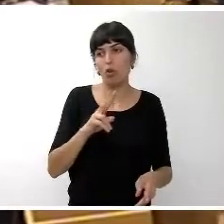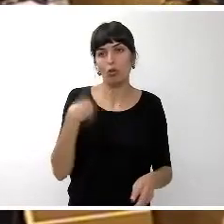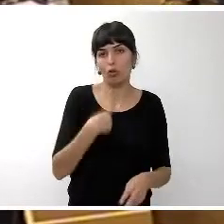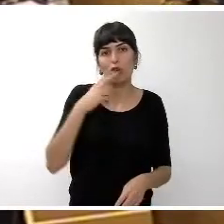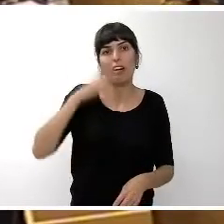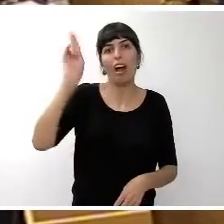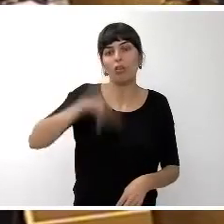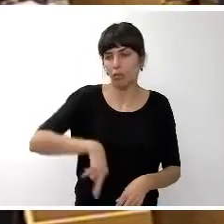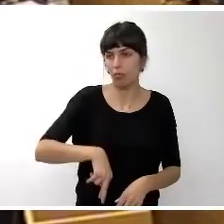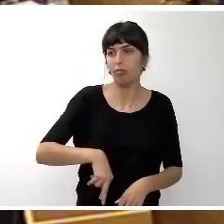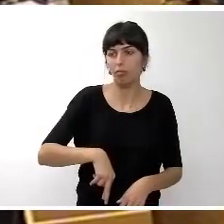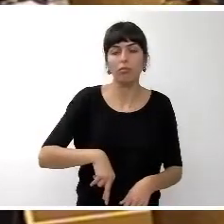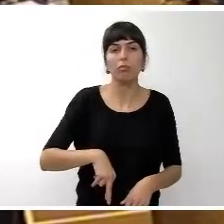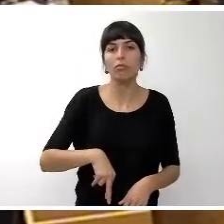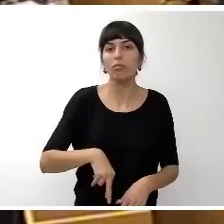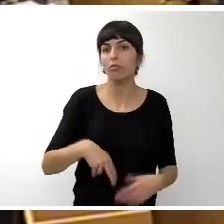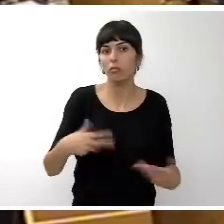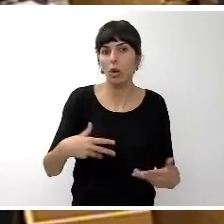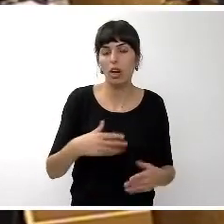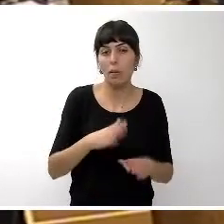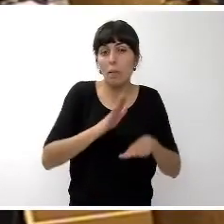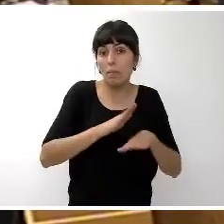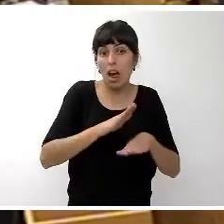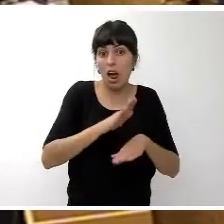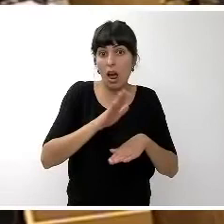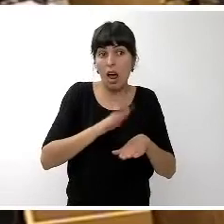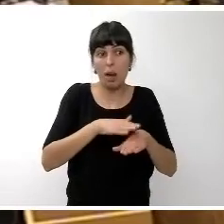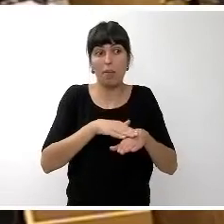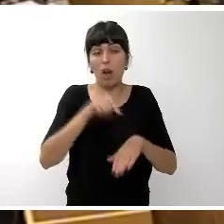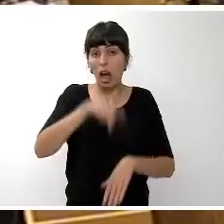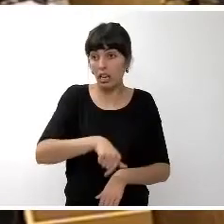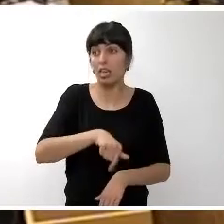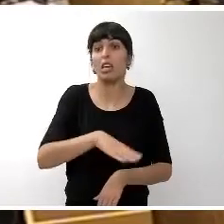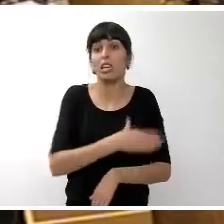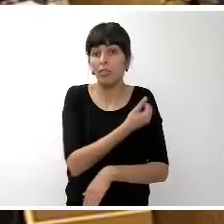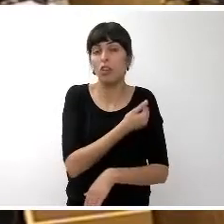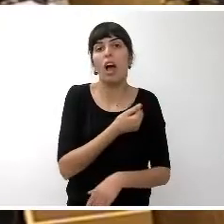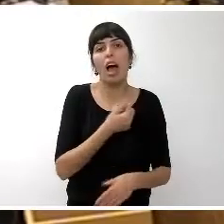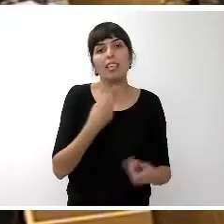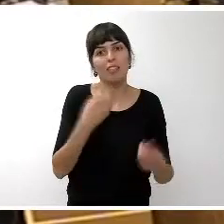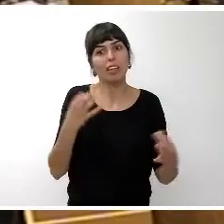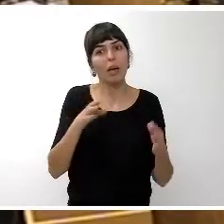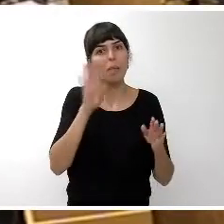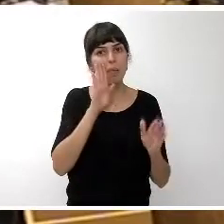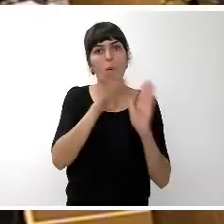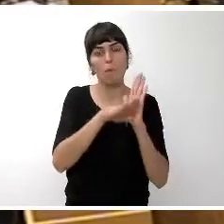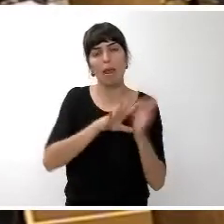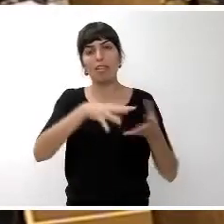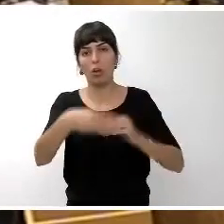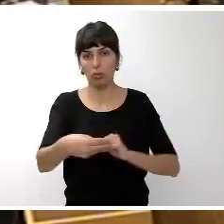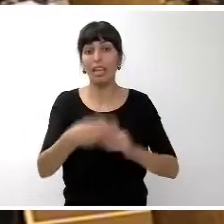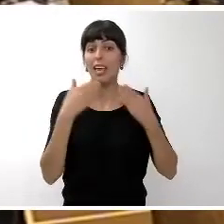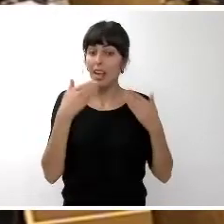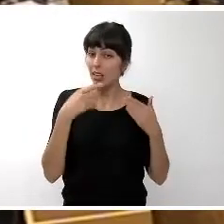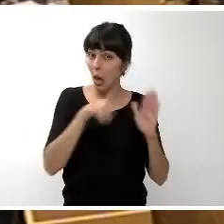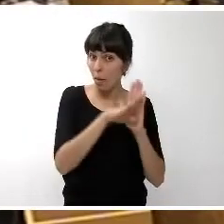dado la razón que al menos en esta administración necesitábamos ese plan de ajuste y por lo tanto nos ha reconducido y nos ha